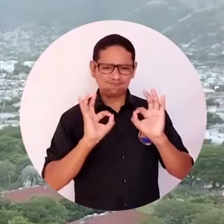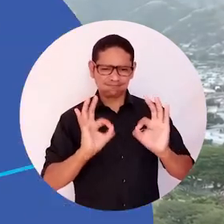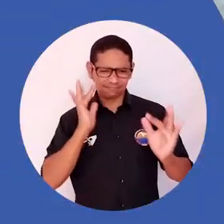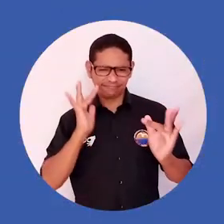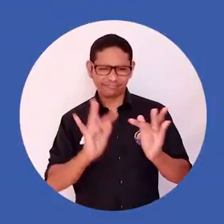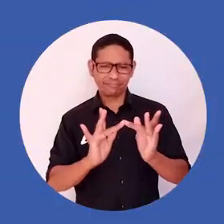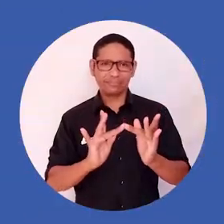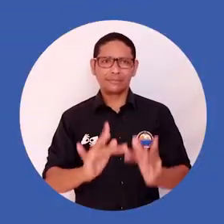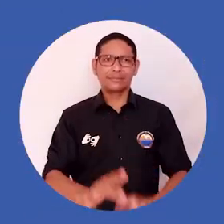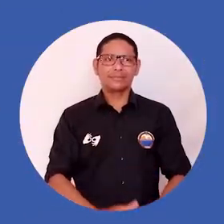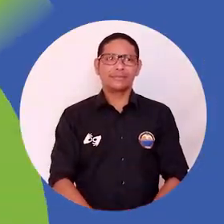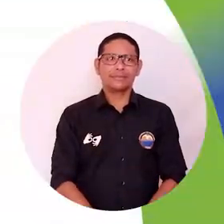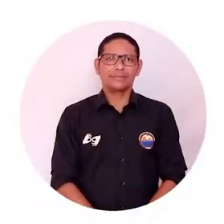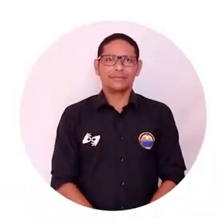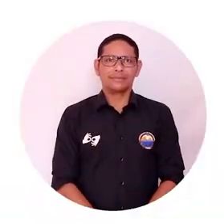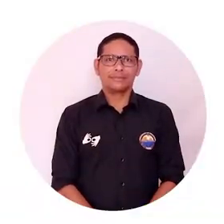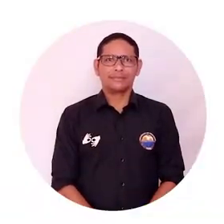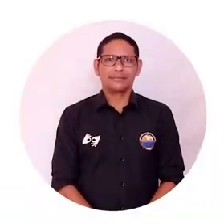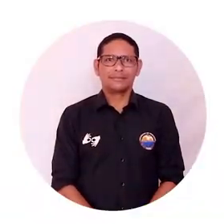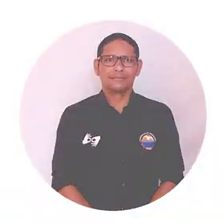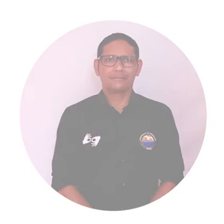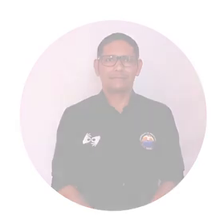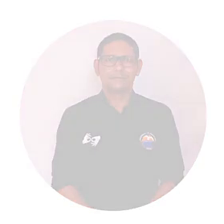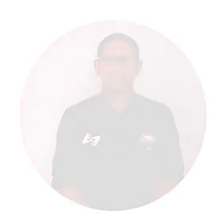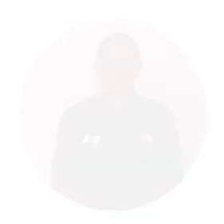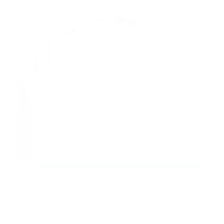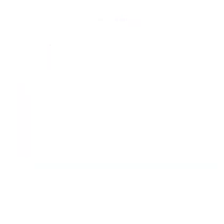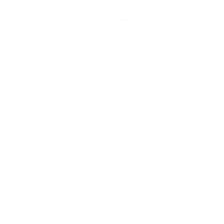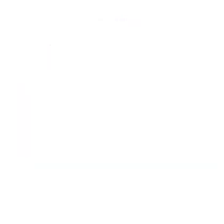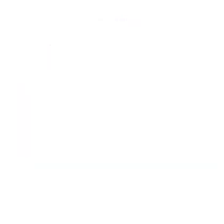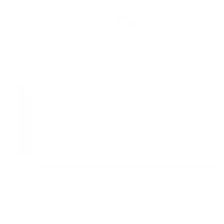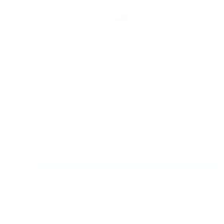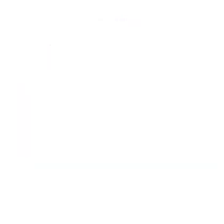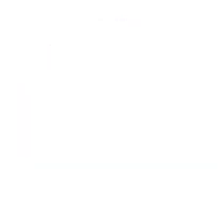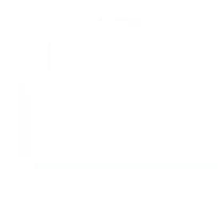Universidad de Matalinas, aún más incluyente e innovadora.